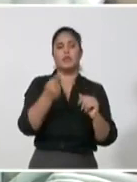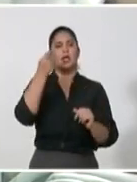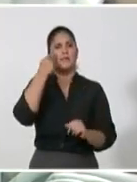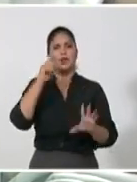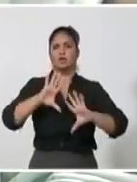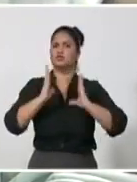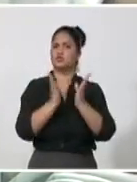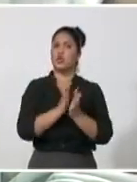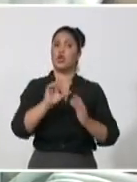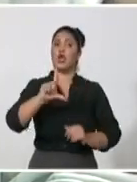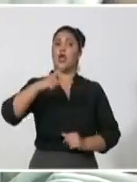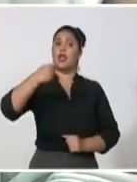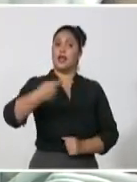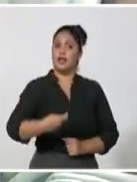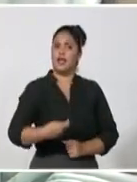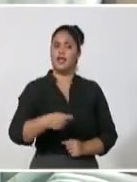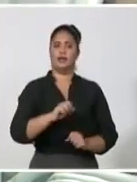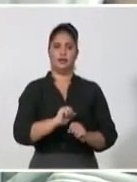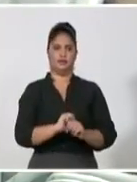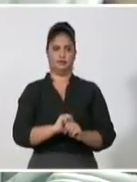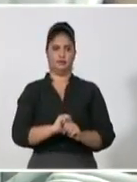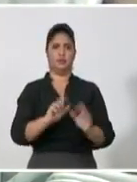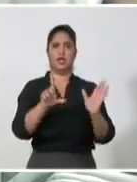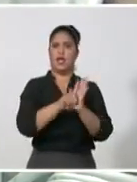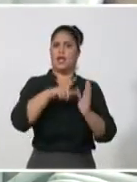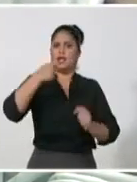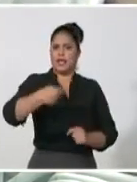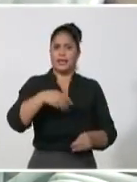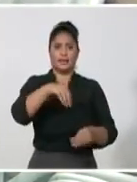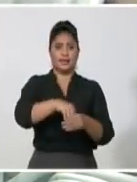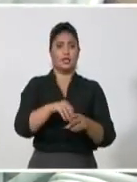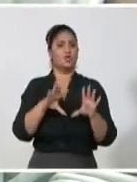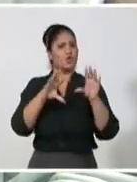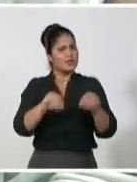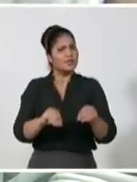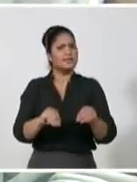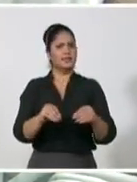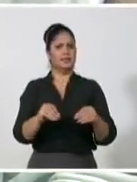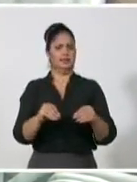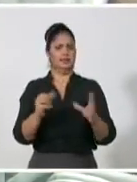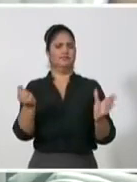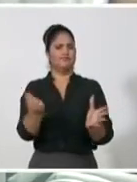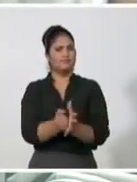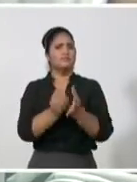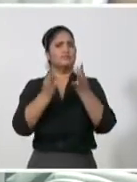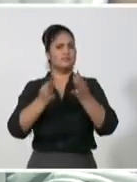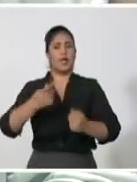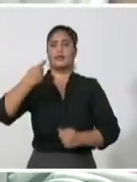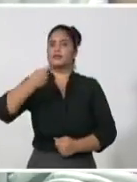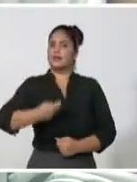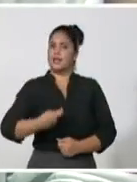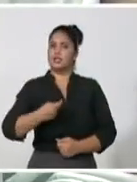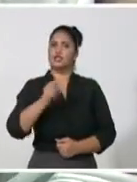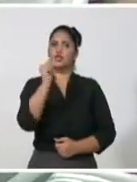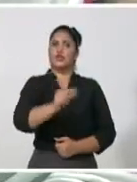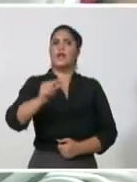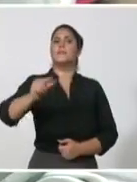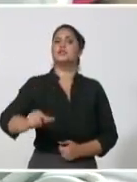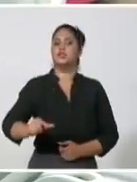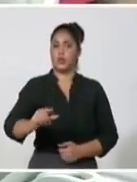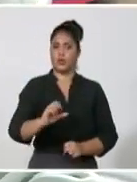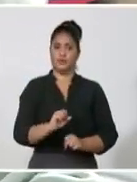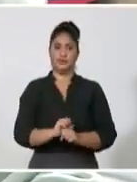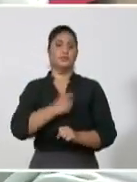En ellas quedaron expuestos los derechos de las personas naturales y jurídicas a reclamar contra actuaciones